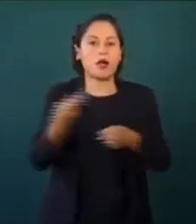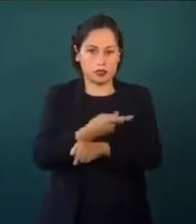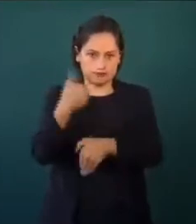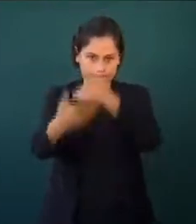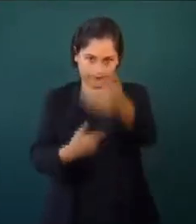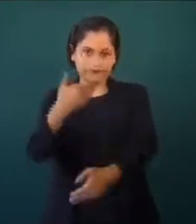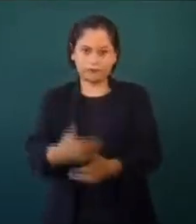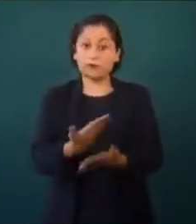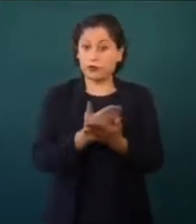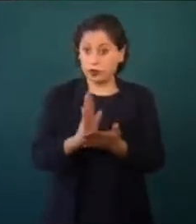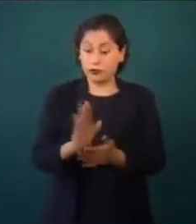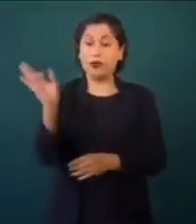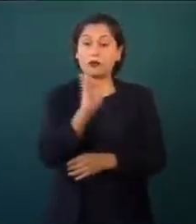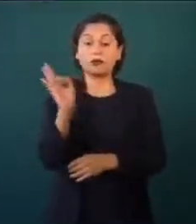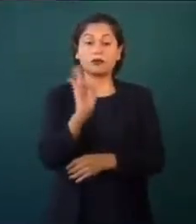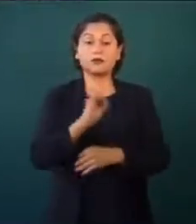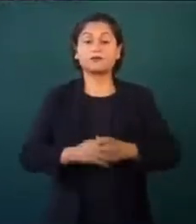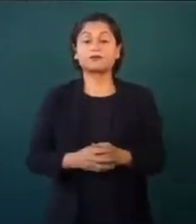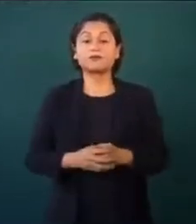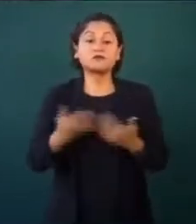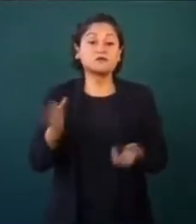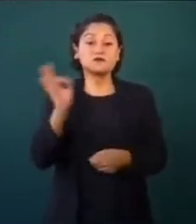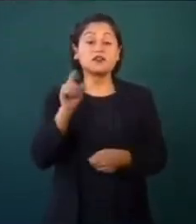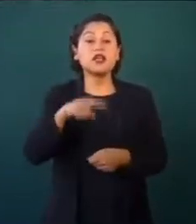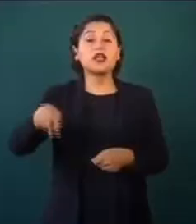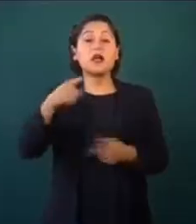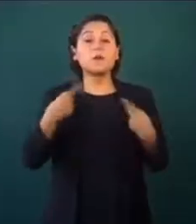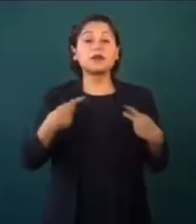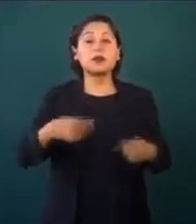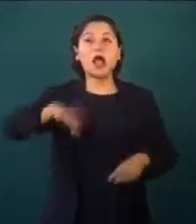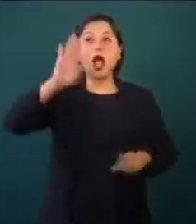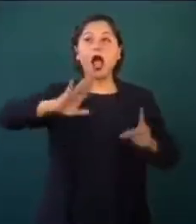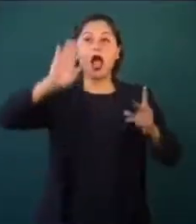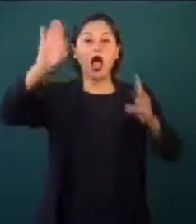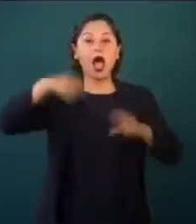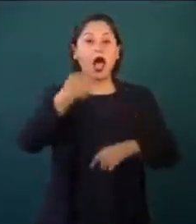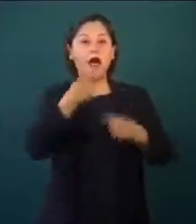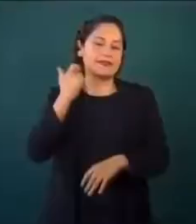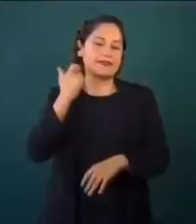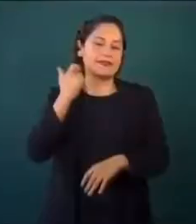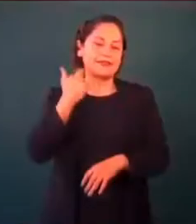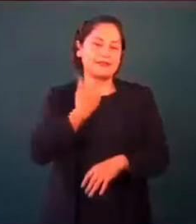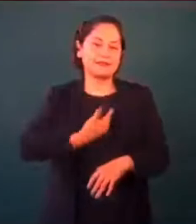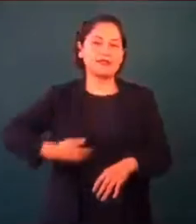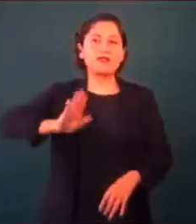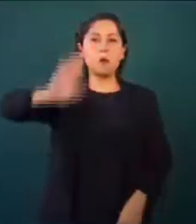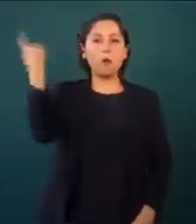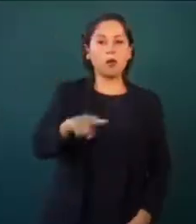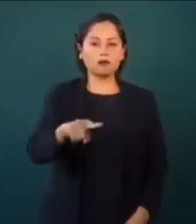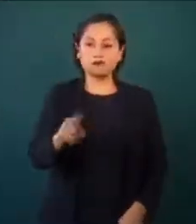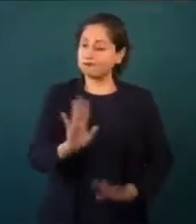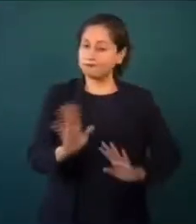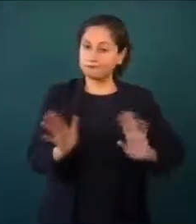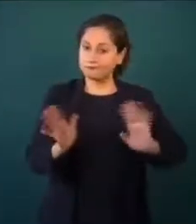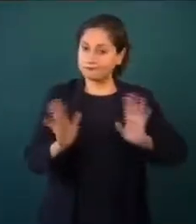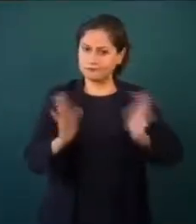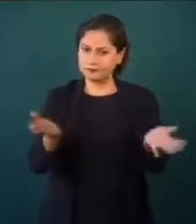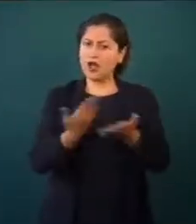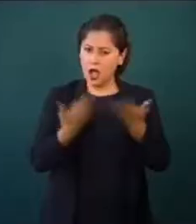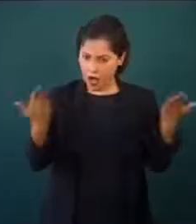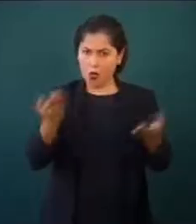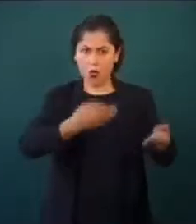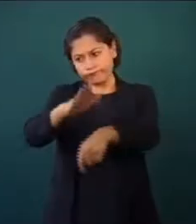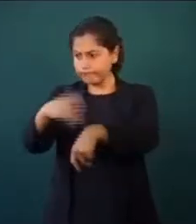que no sea un asunto de un puñado de servidores públicos o de un hombre, como era antes el presidente, que podamos